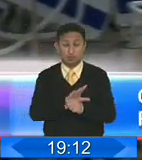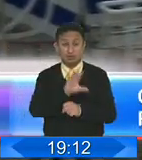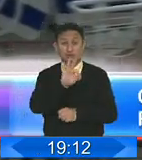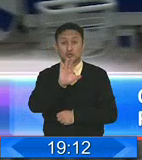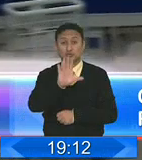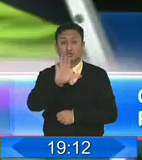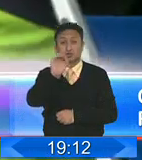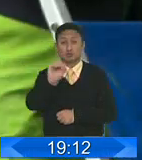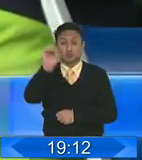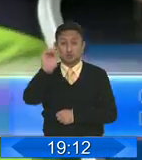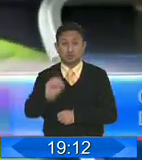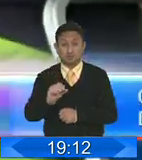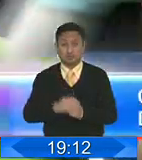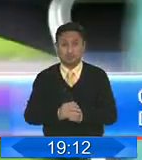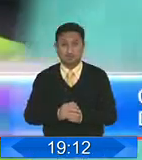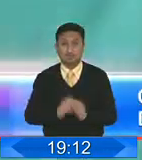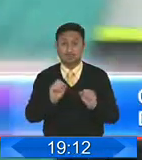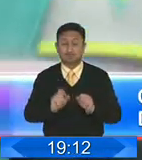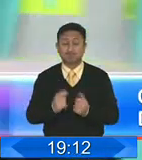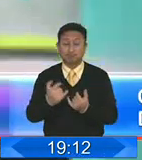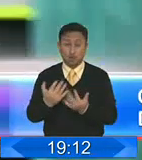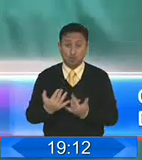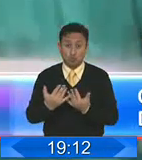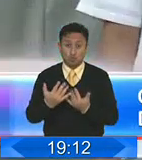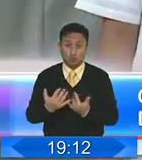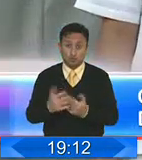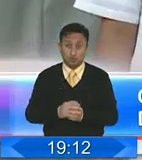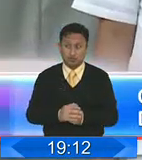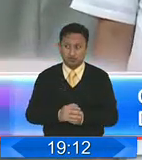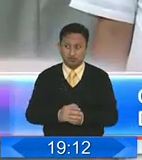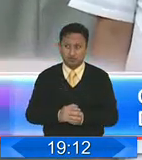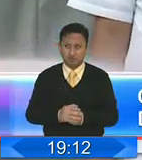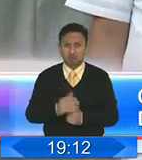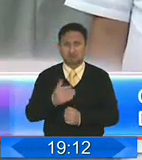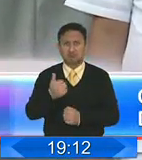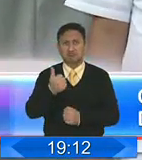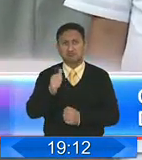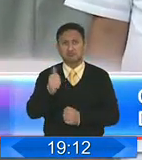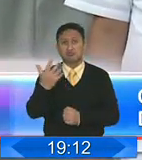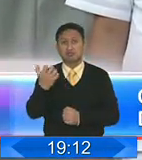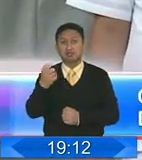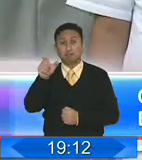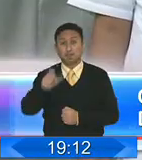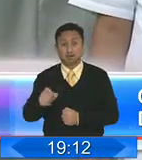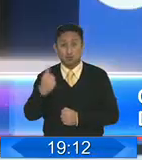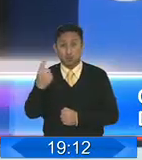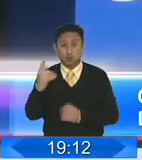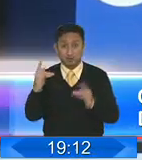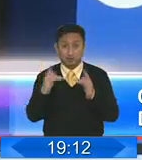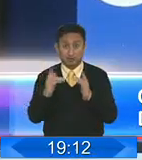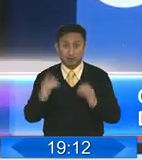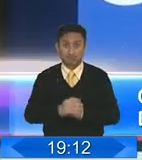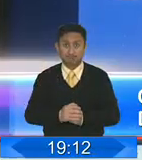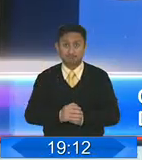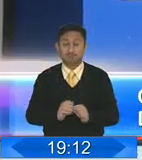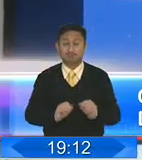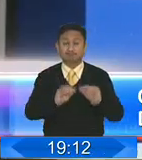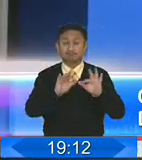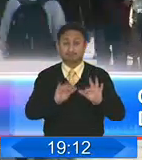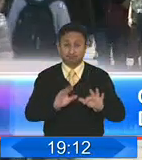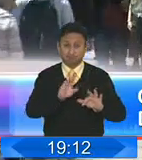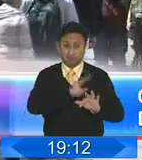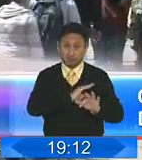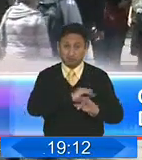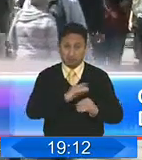lista de espera para acceder a una está entre las 10 y 15 personas. Desde la Secretaría de Salud, se recomienda mantener las medidas de